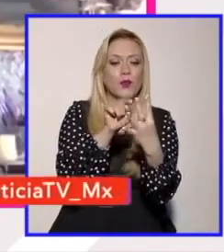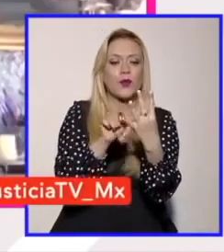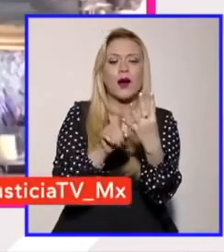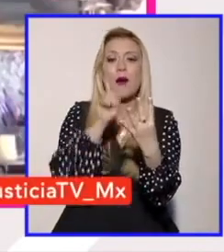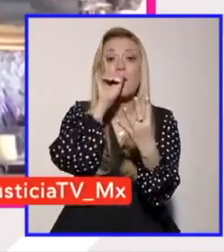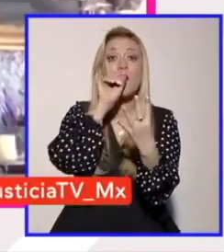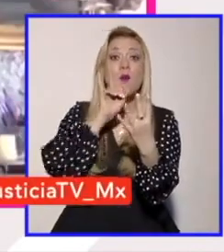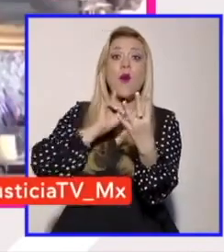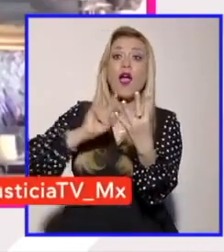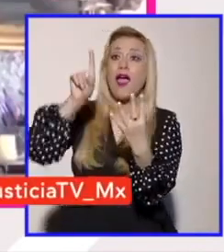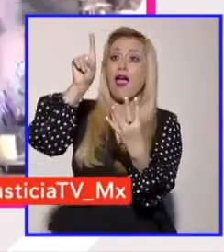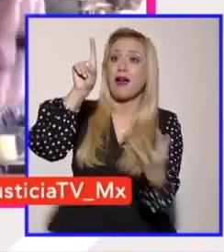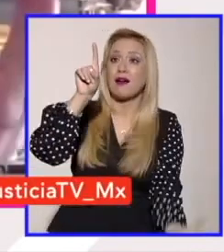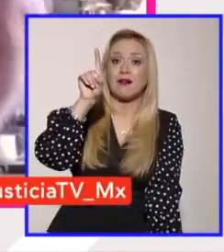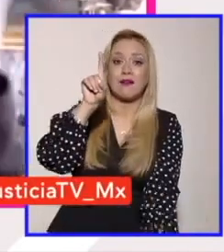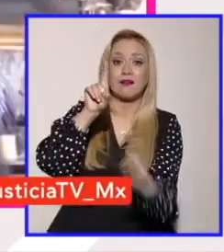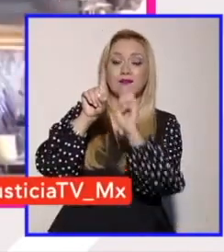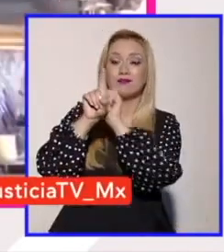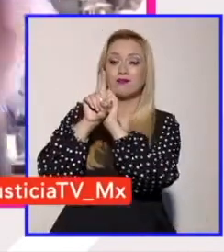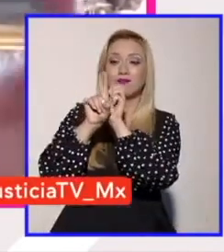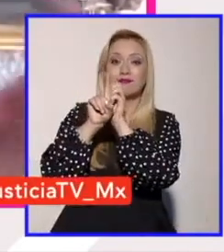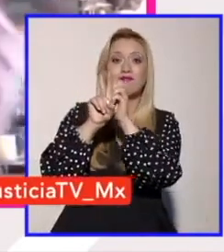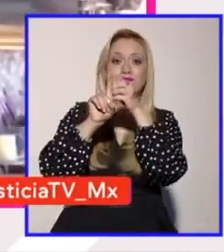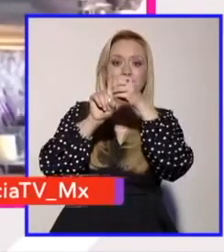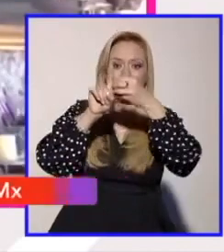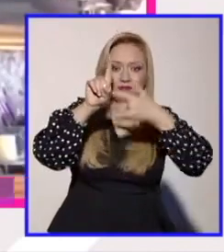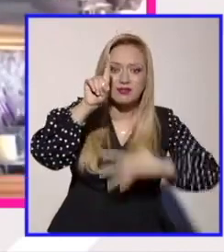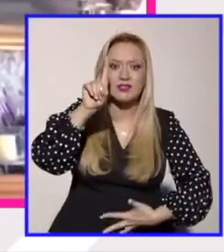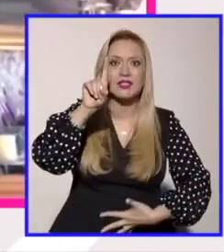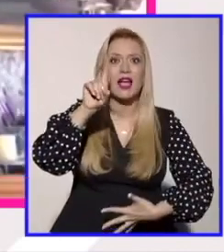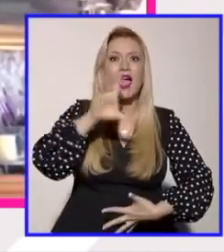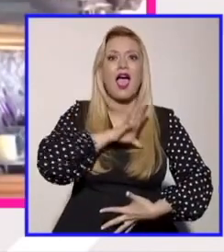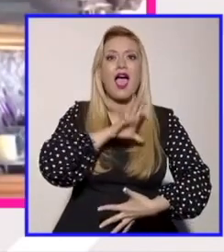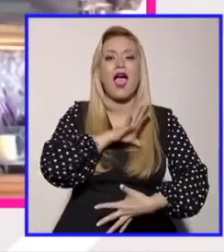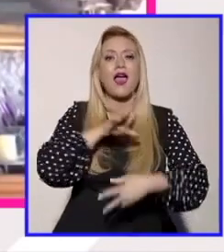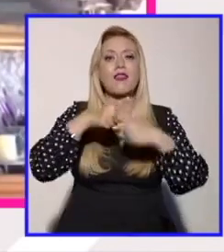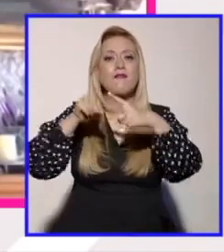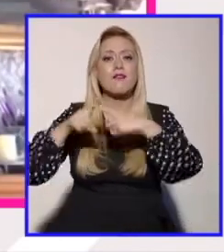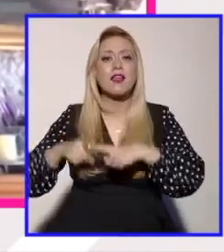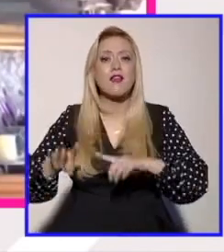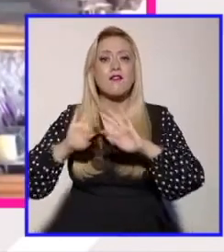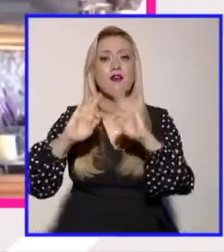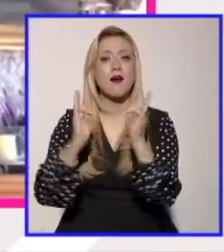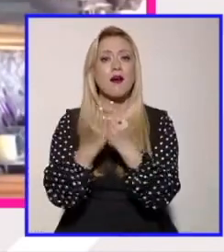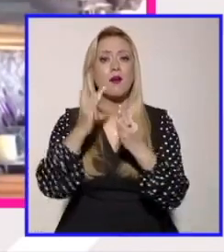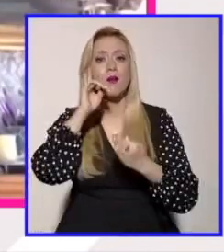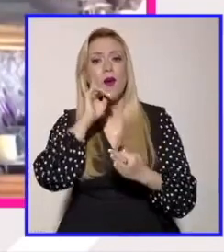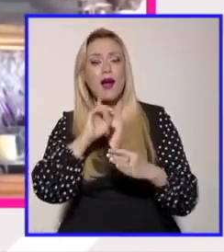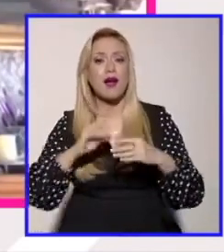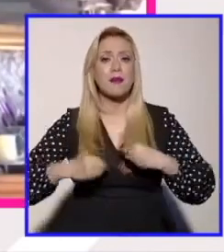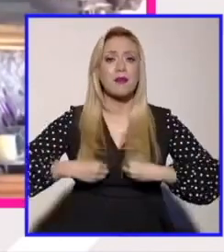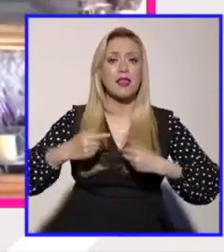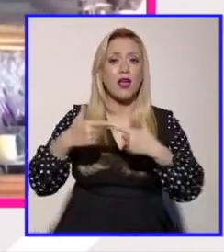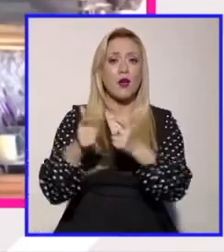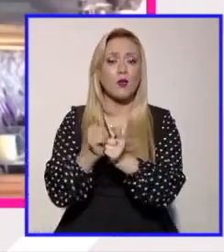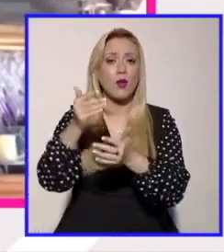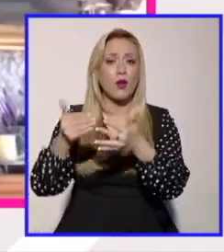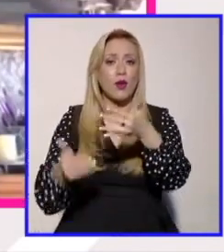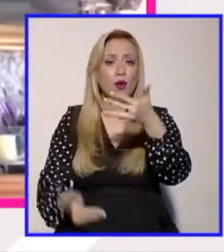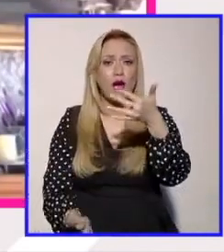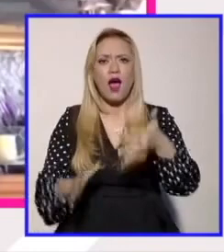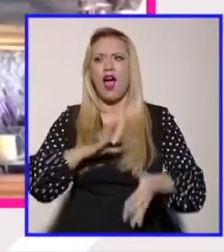personas y que de repente se junten y se toquen en los extremos con movimientos ultraconservadores